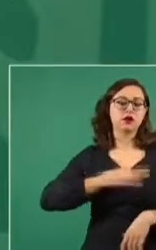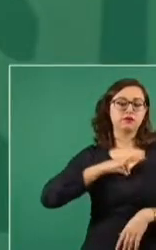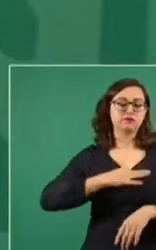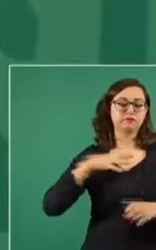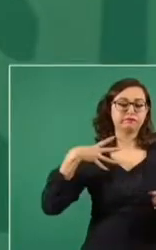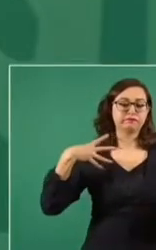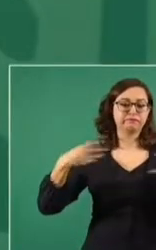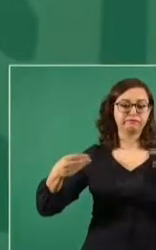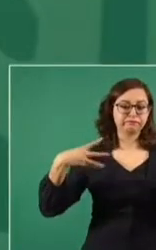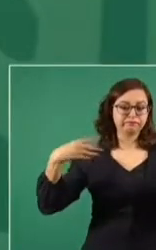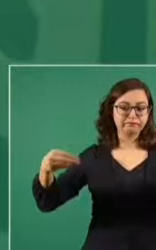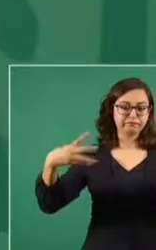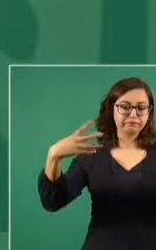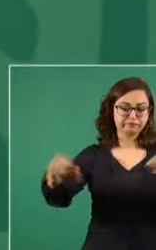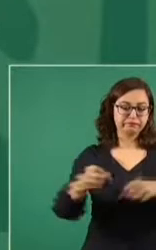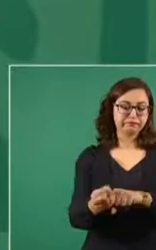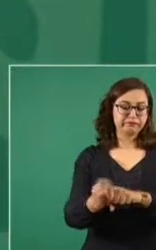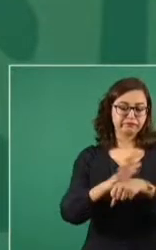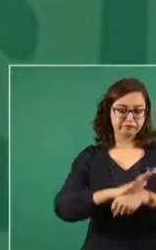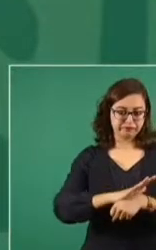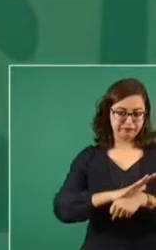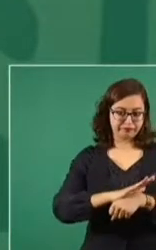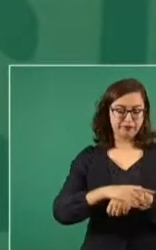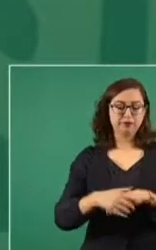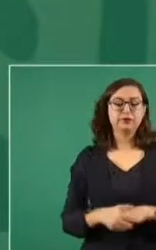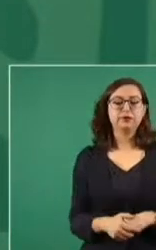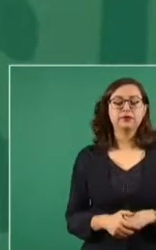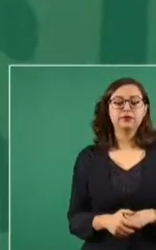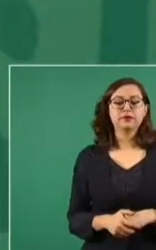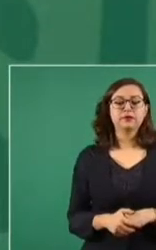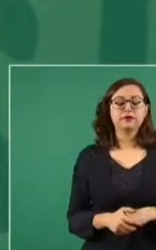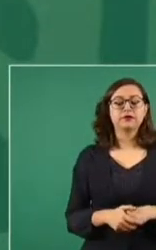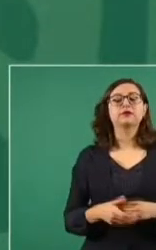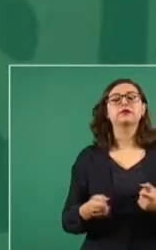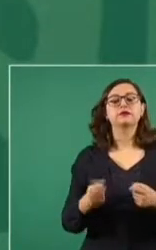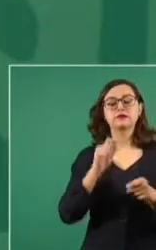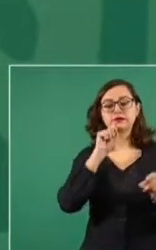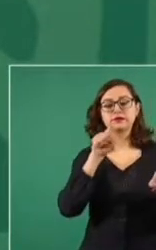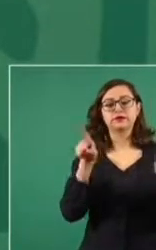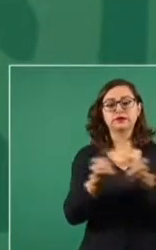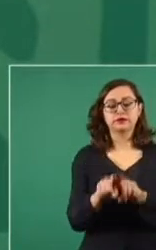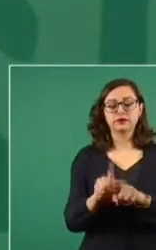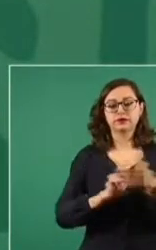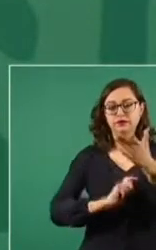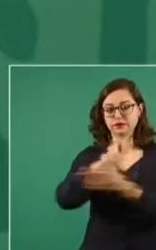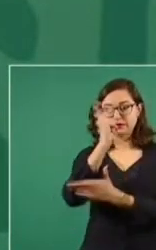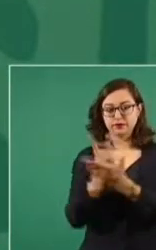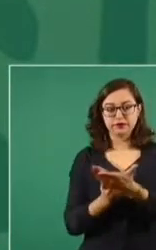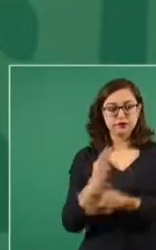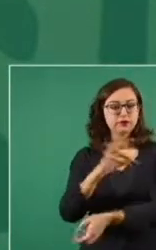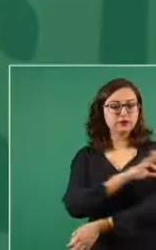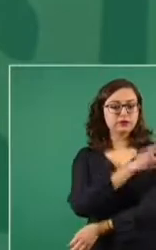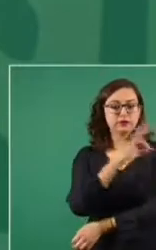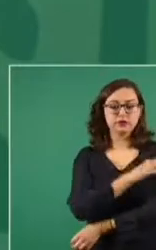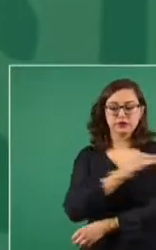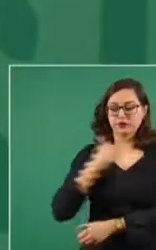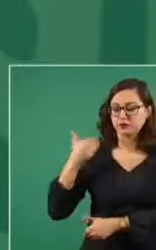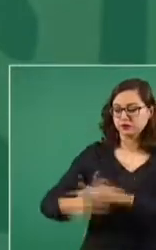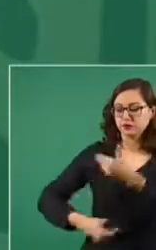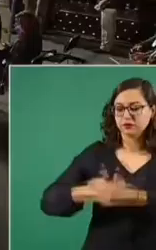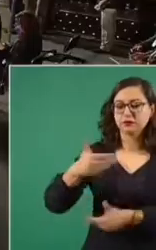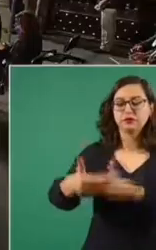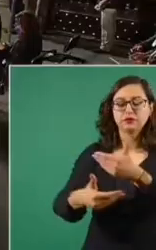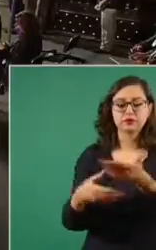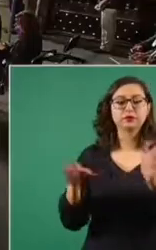y el programa de vacunación, de cómo vamos. Y ya